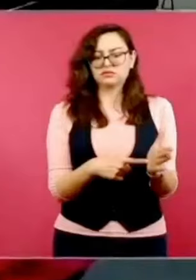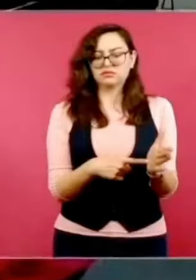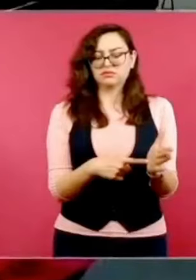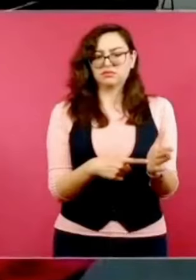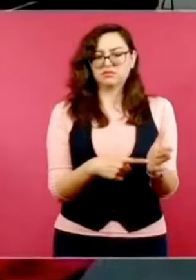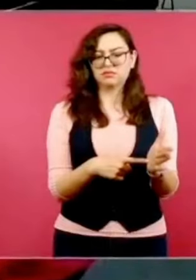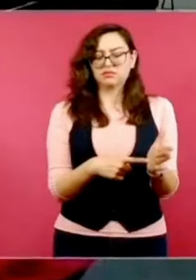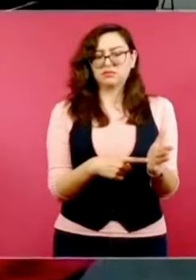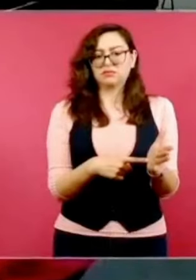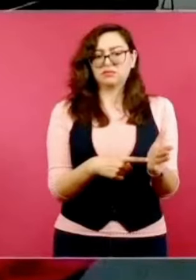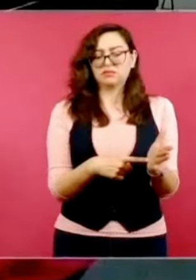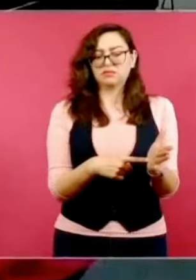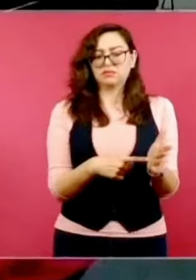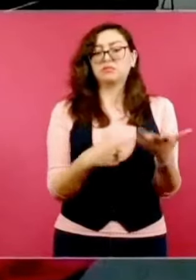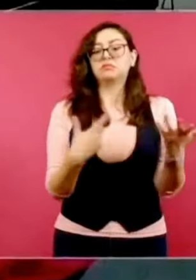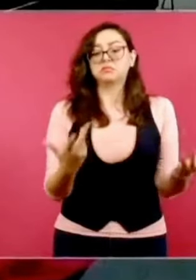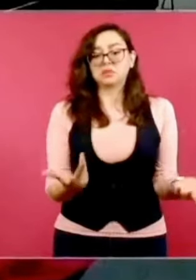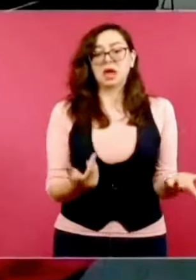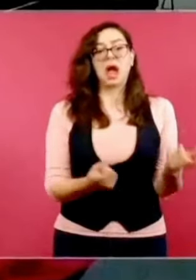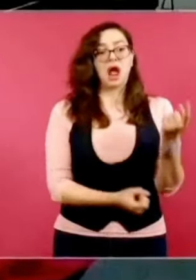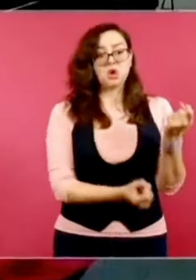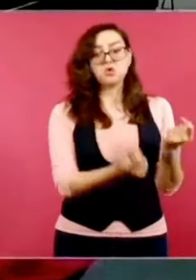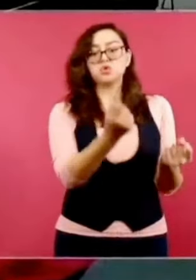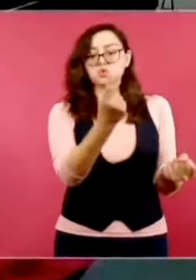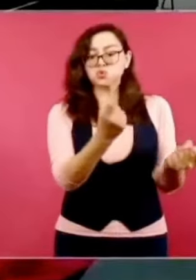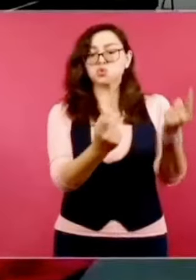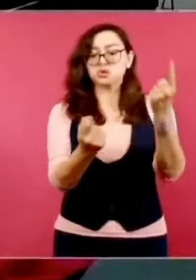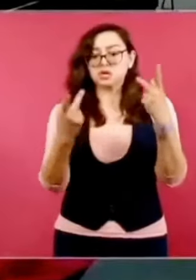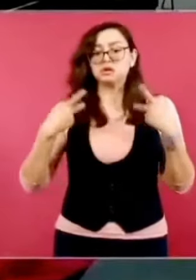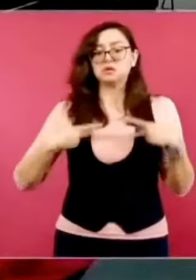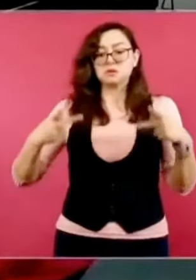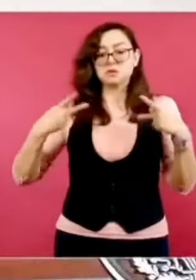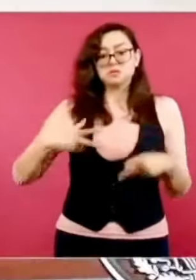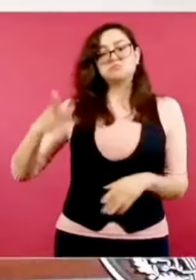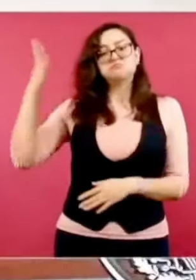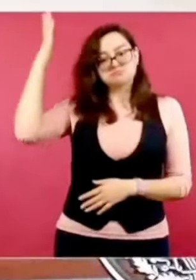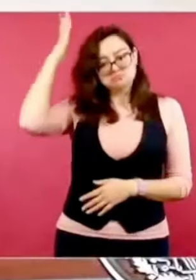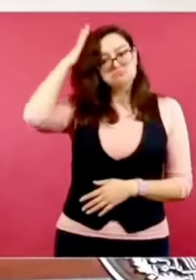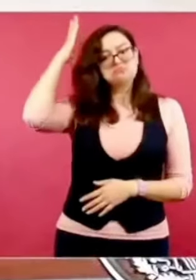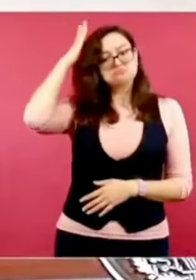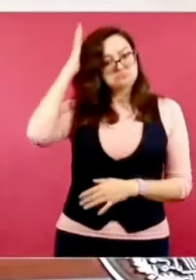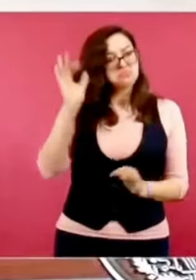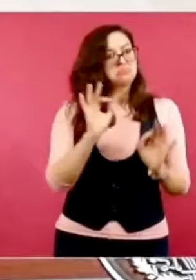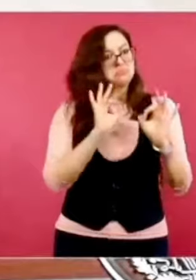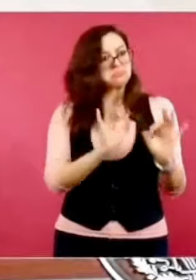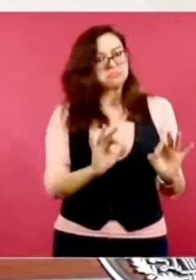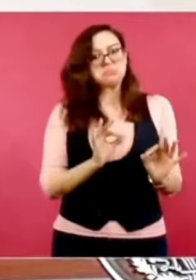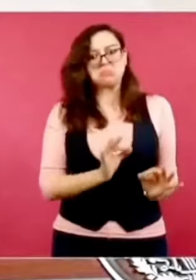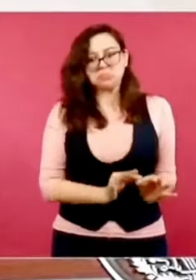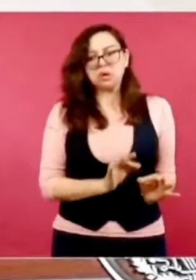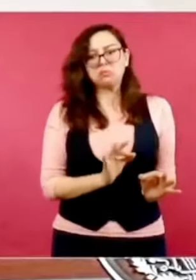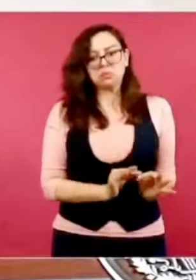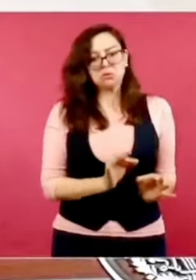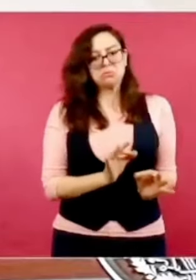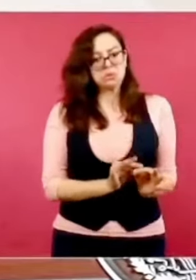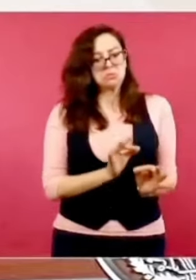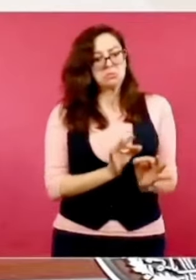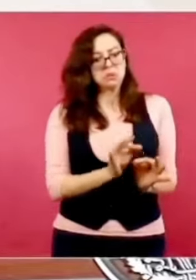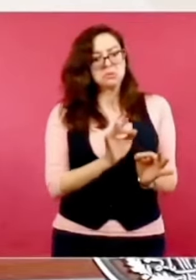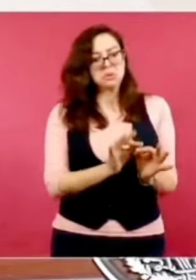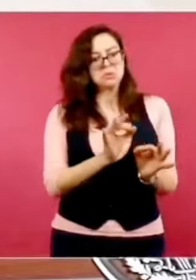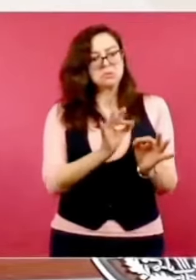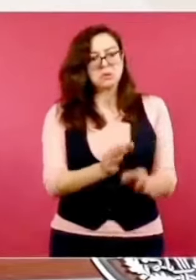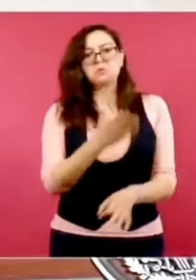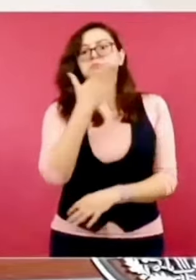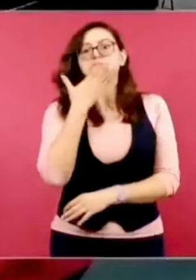consecuentes durante un buen tramo y luego